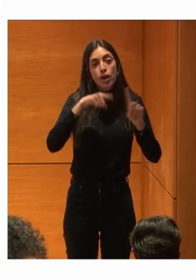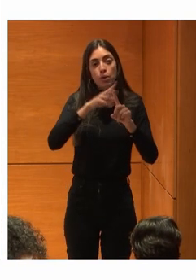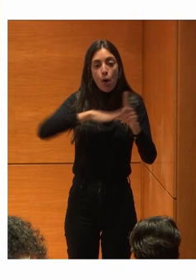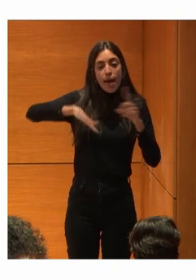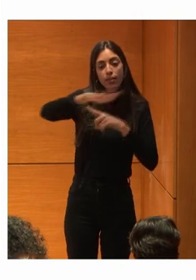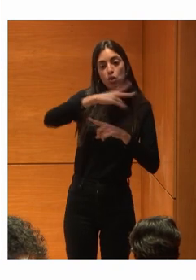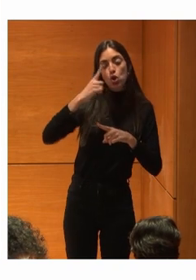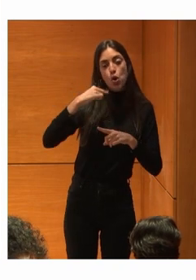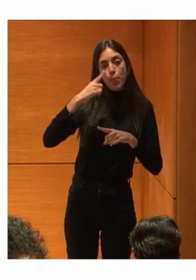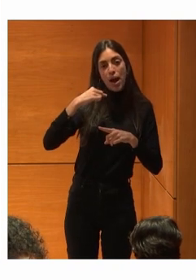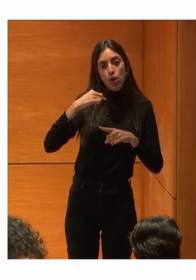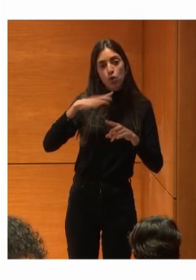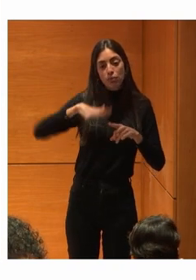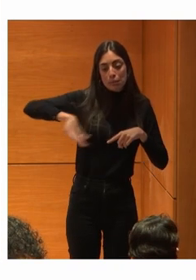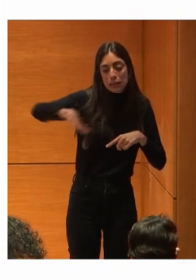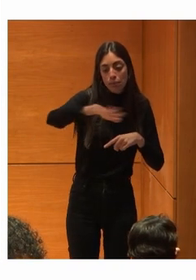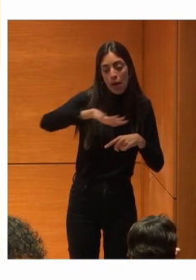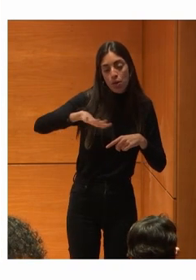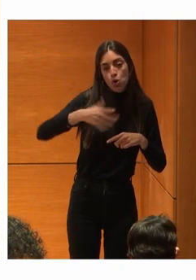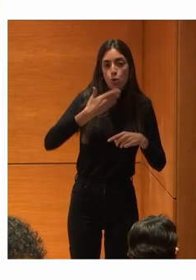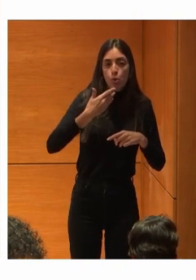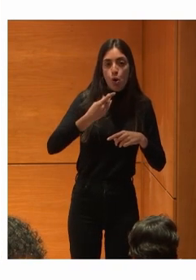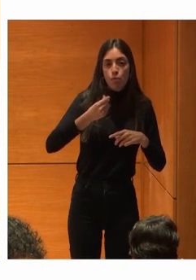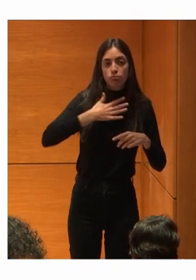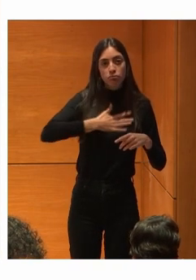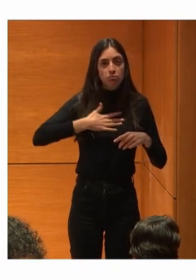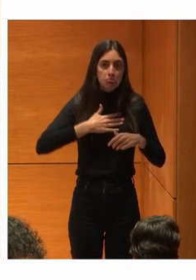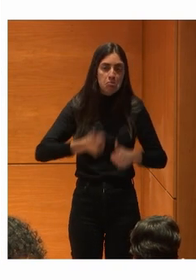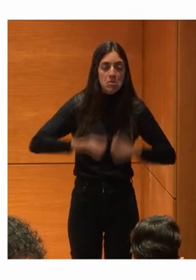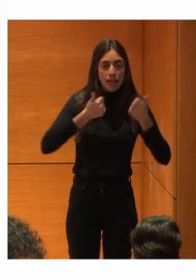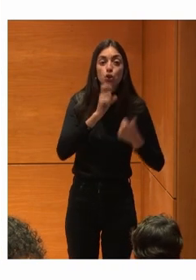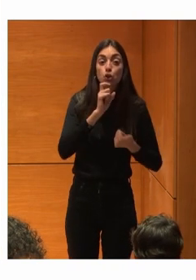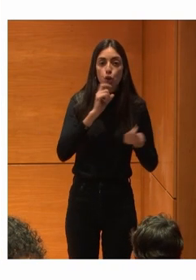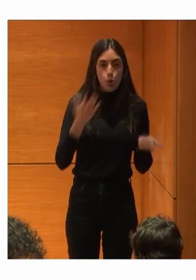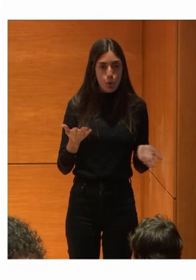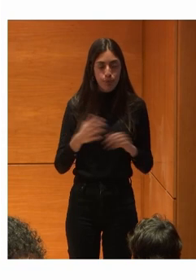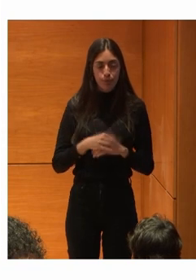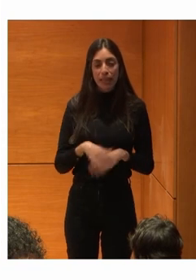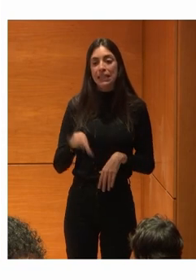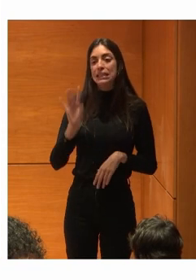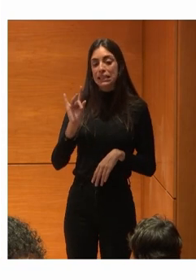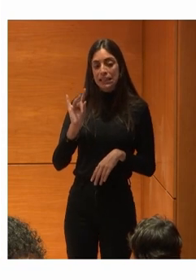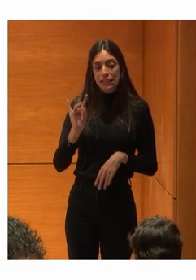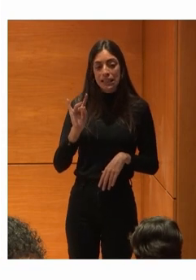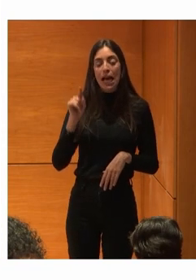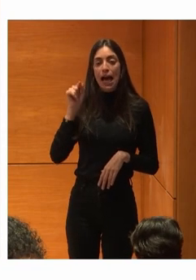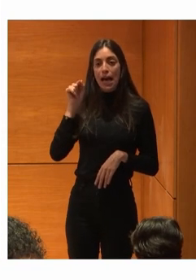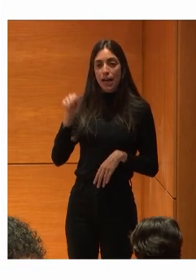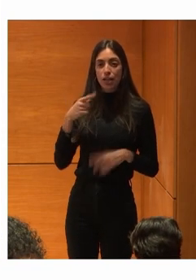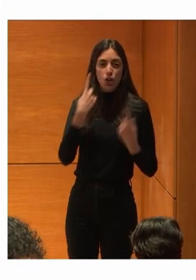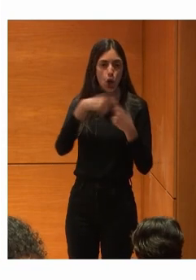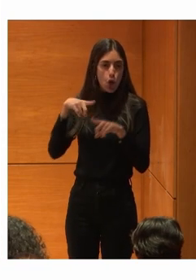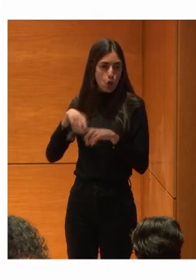banco Sea un Espacio Pues mucho Más confortable Sí Aquí Pues cosas Muy